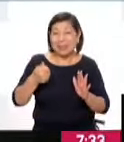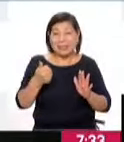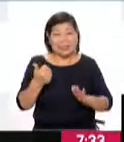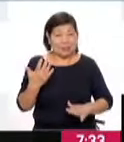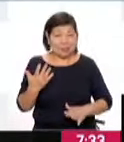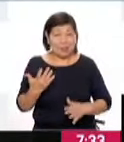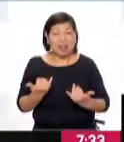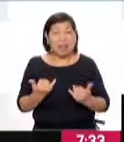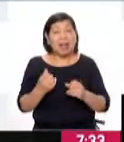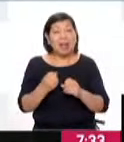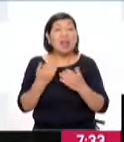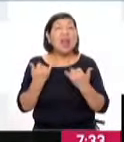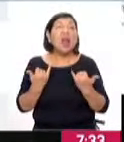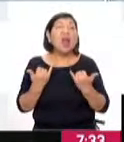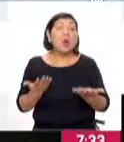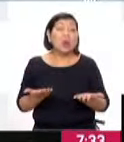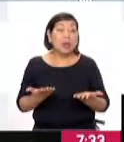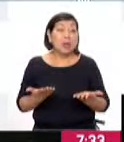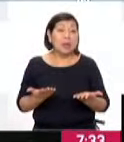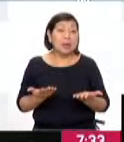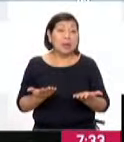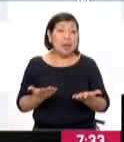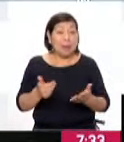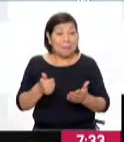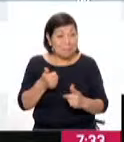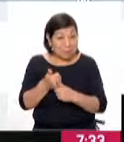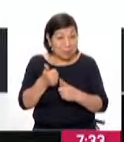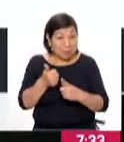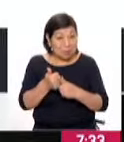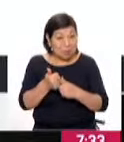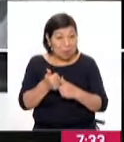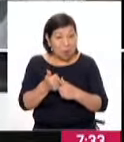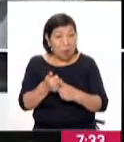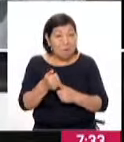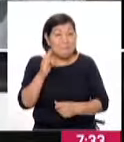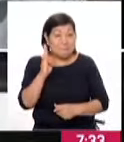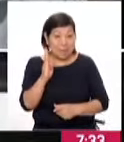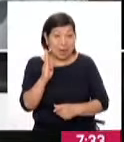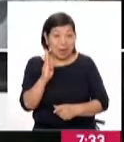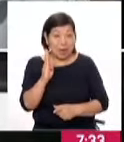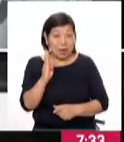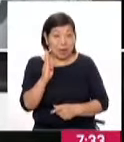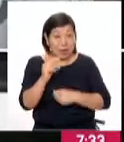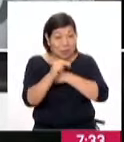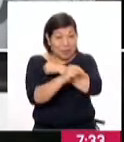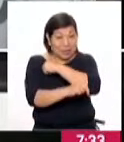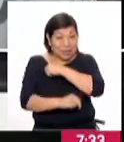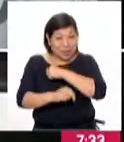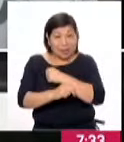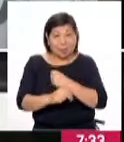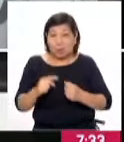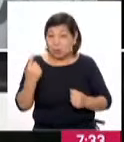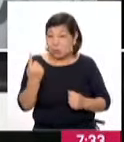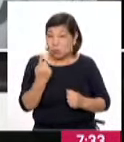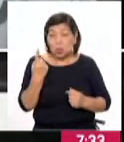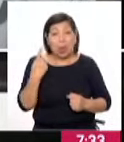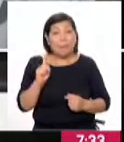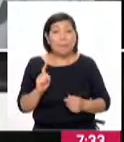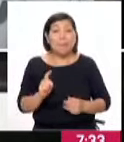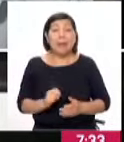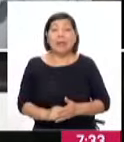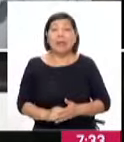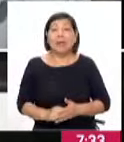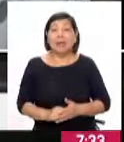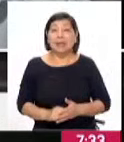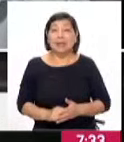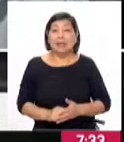La atención el día de hoy se realiza en la misma sede del Banco de la Nación de Juliaca, pero solo para los